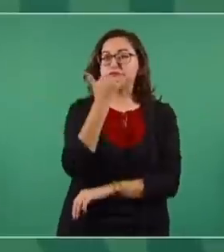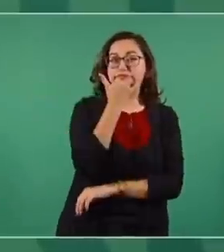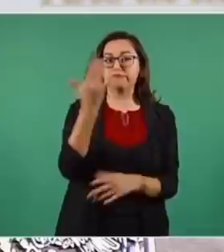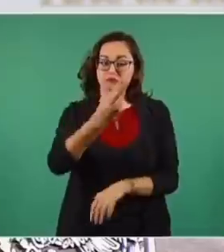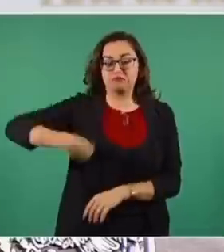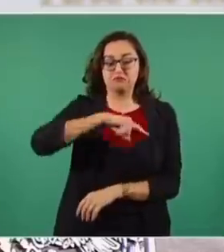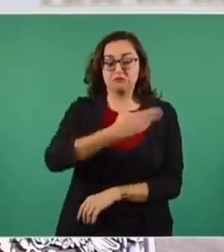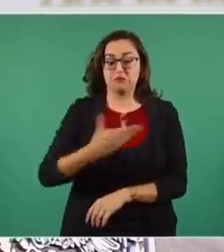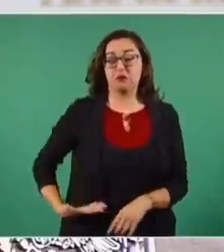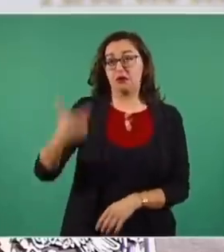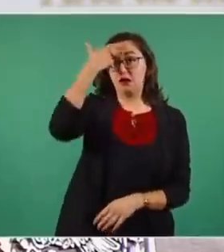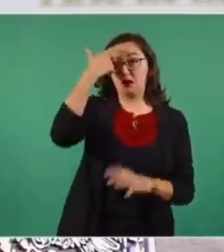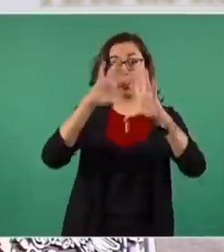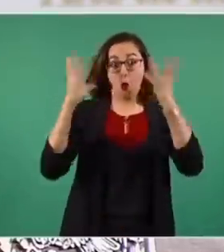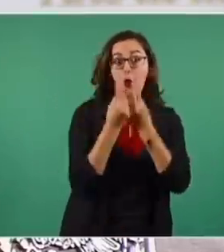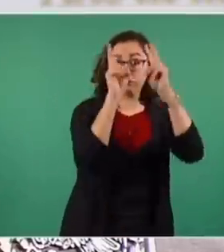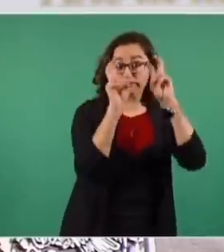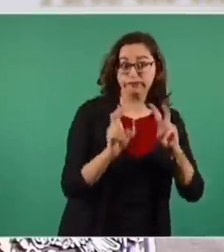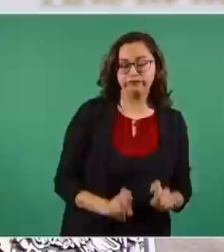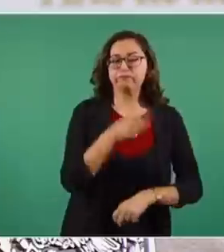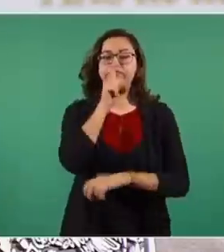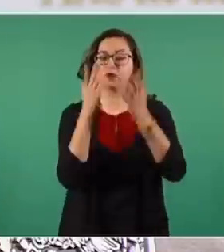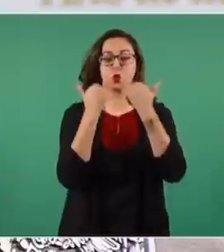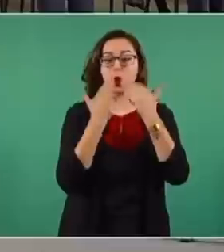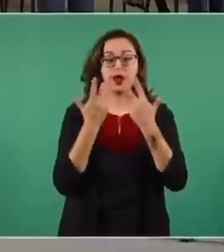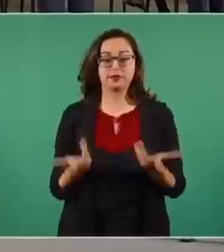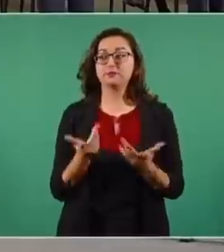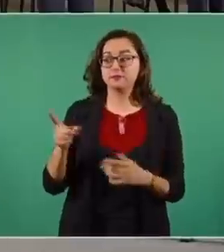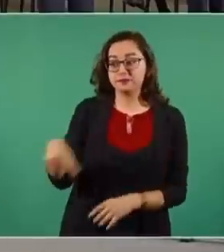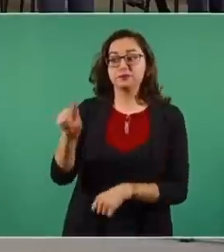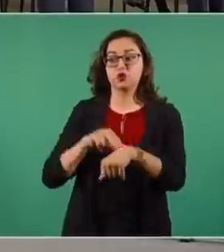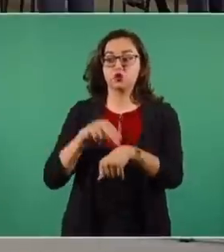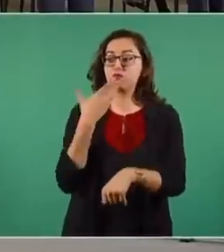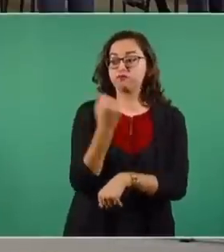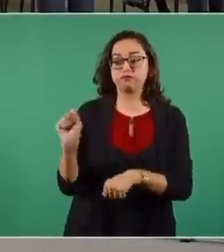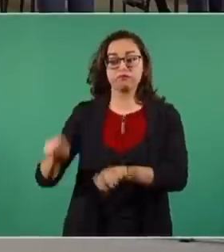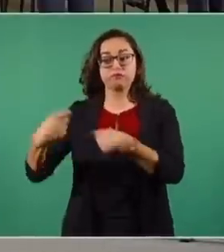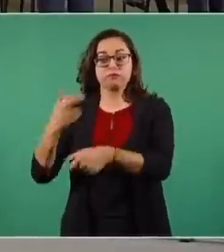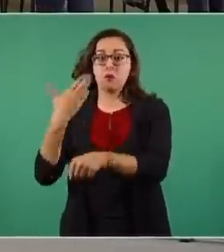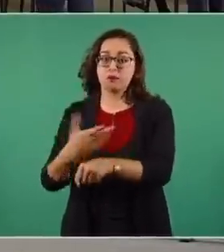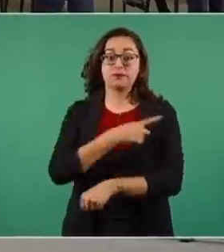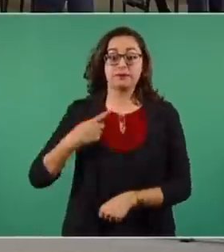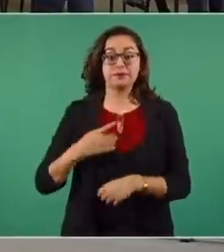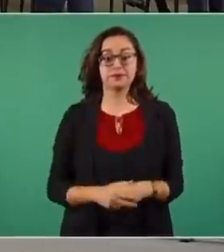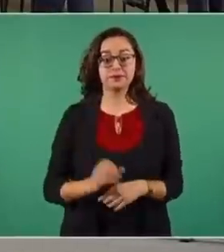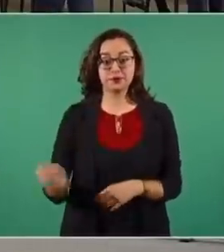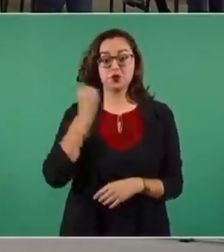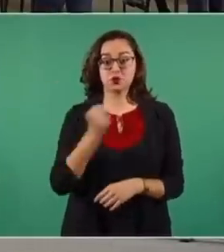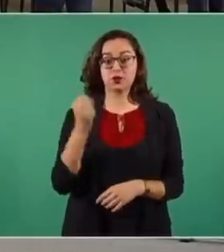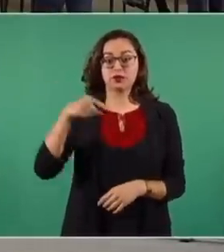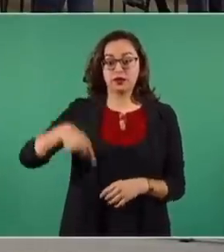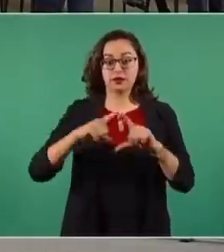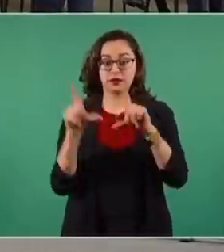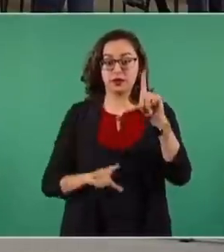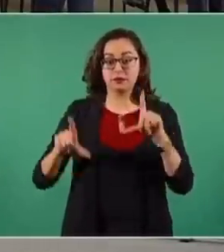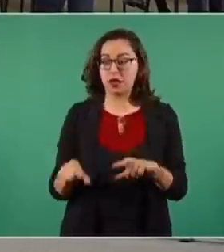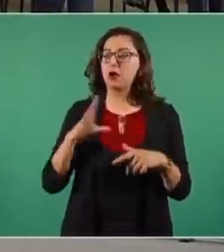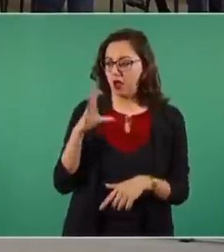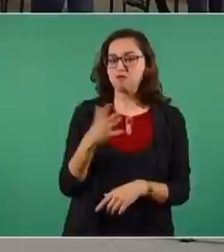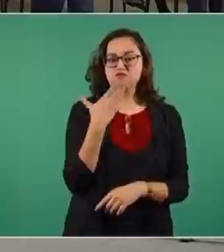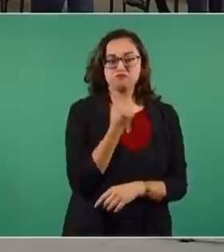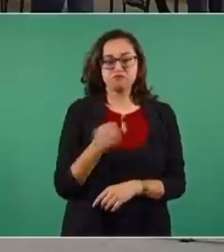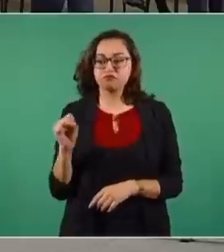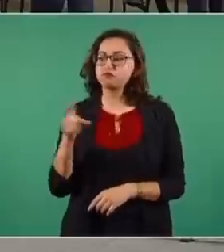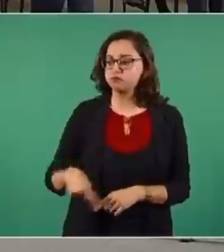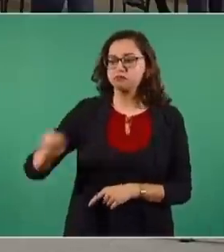que tenían que ser los expertos, los especialistas. Y afortunadamente los tenemos en México. Y han hecho un buen papel y también